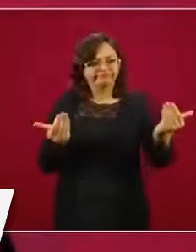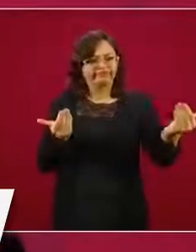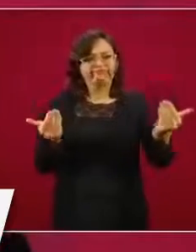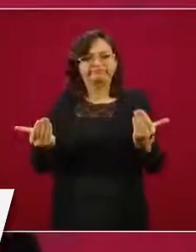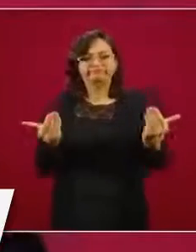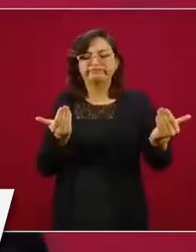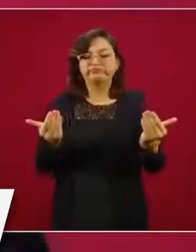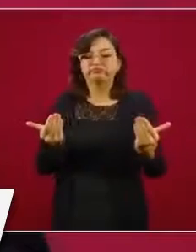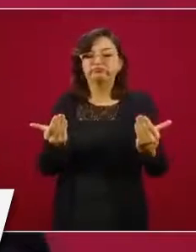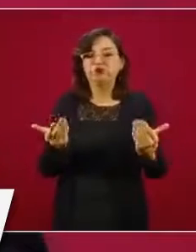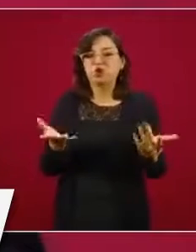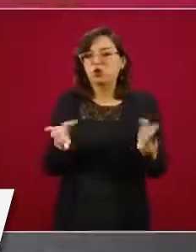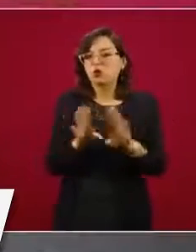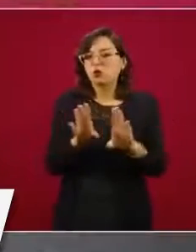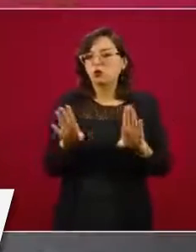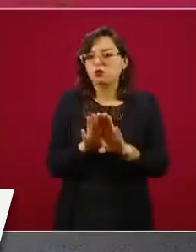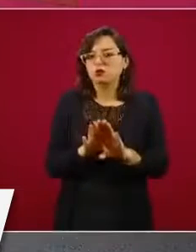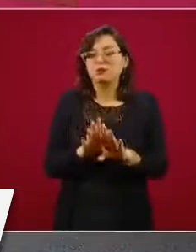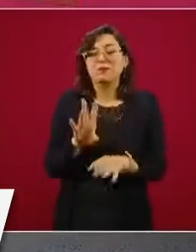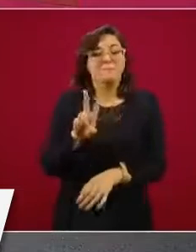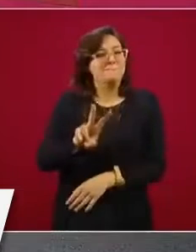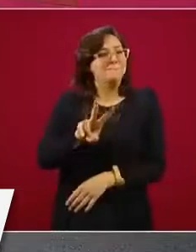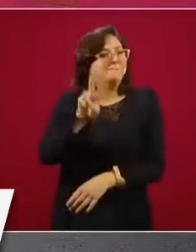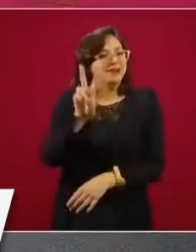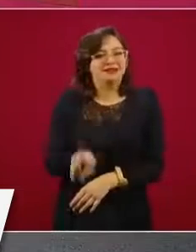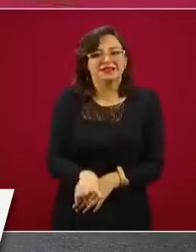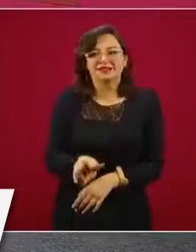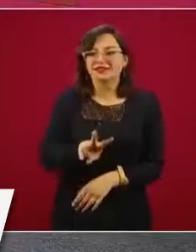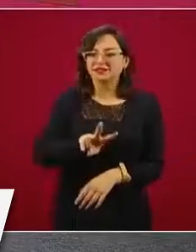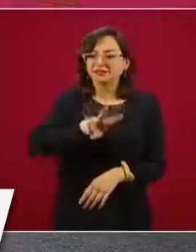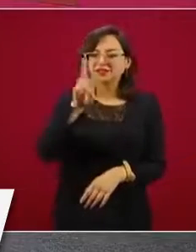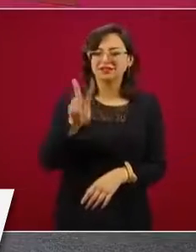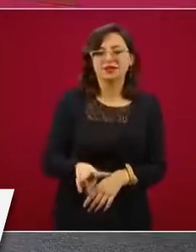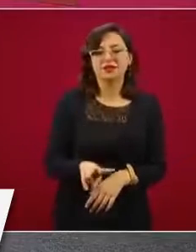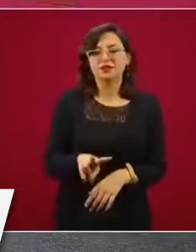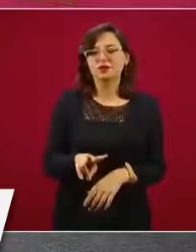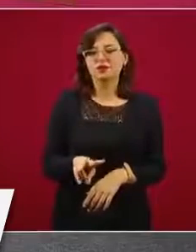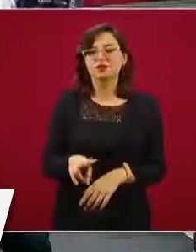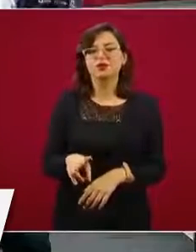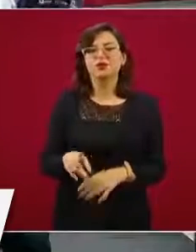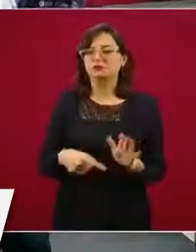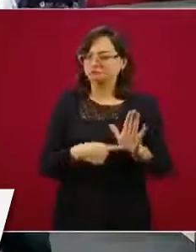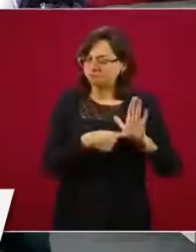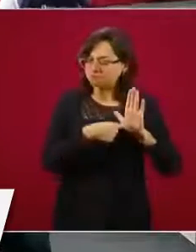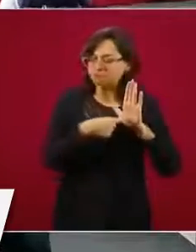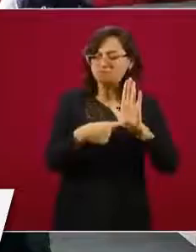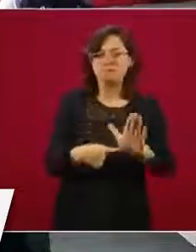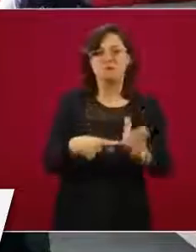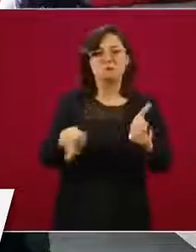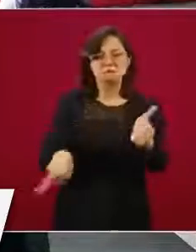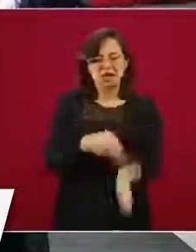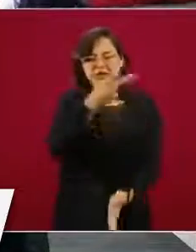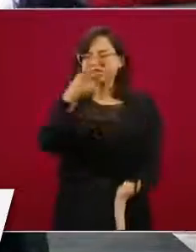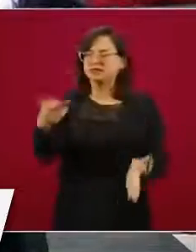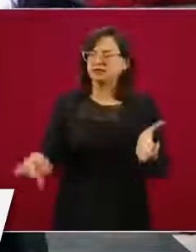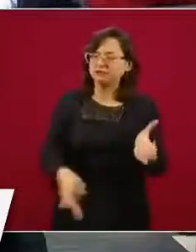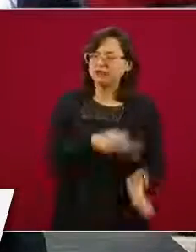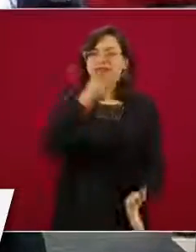son muy buenos, repito, subrayo, reitero,